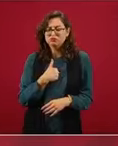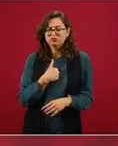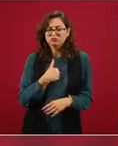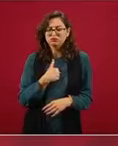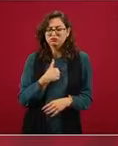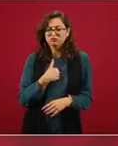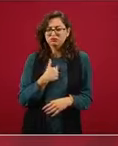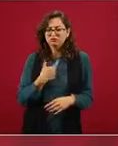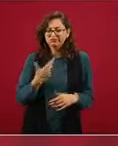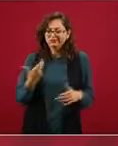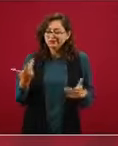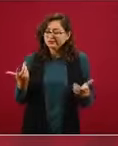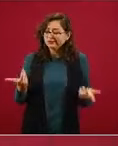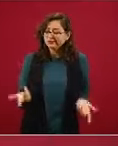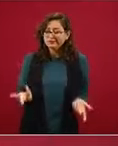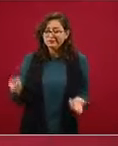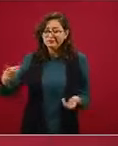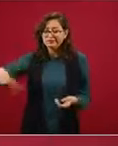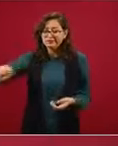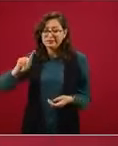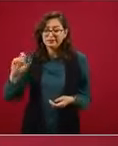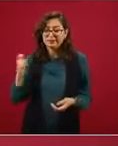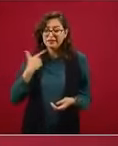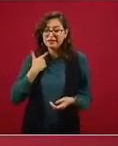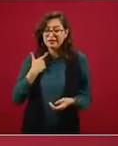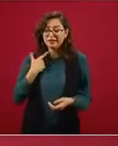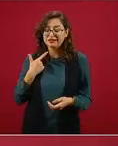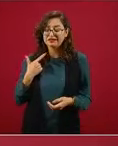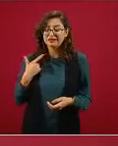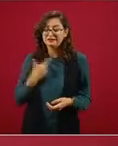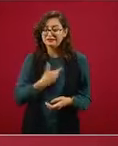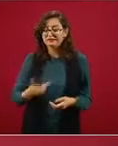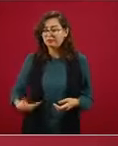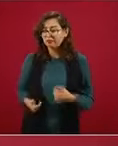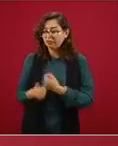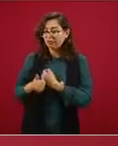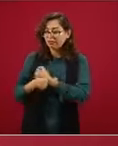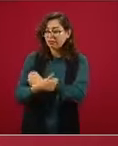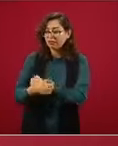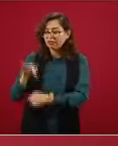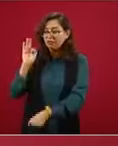pues en el cubridor, o en cómplice.